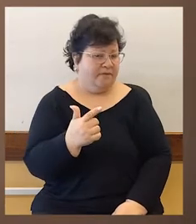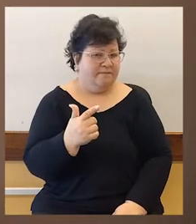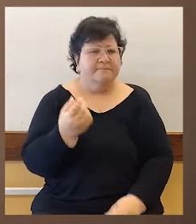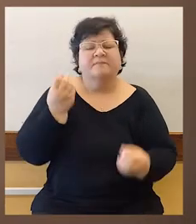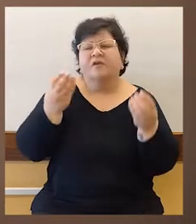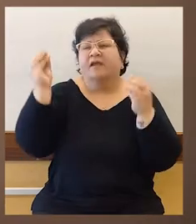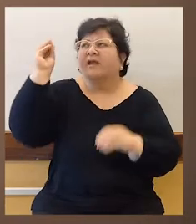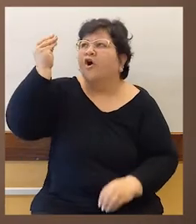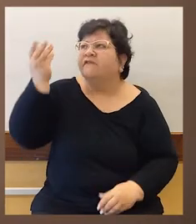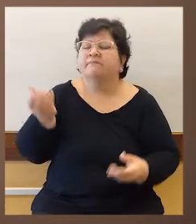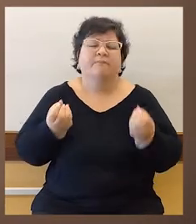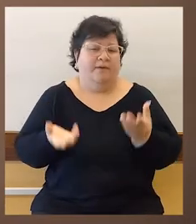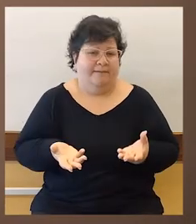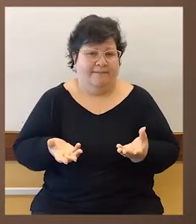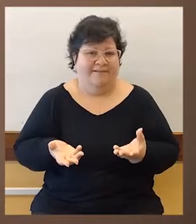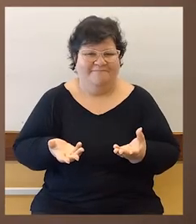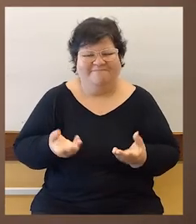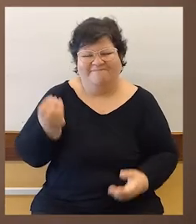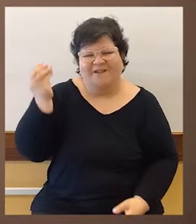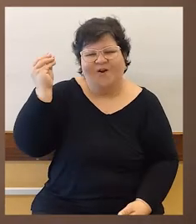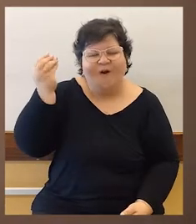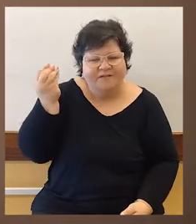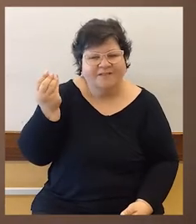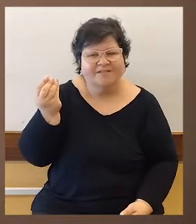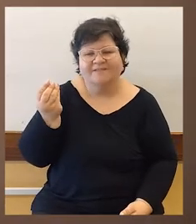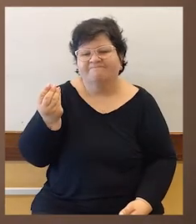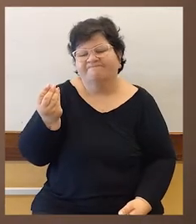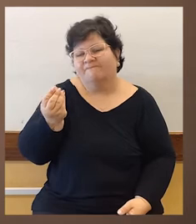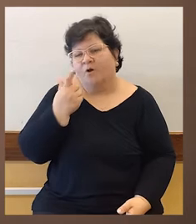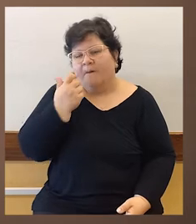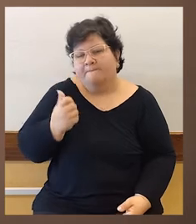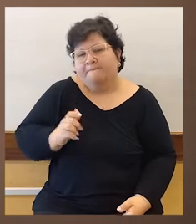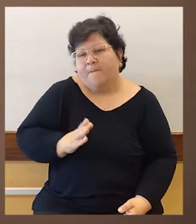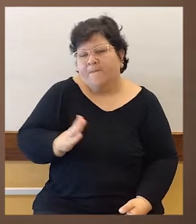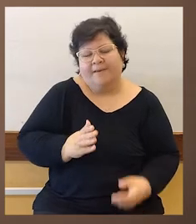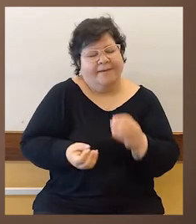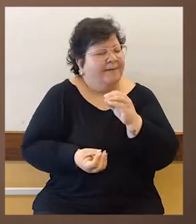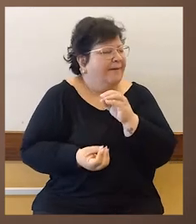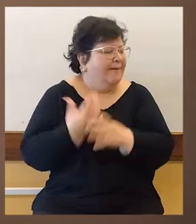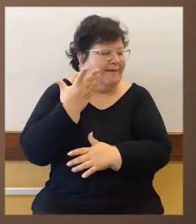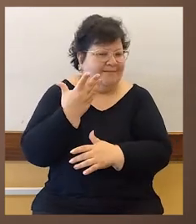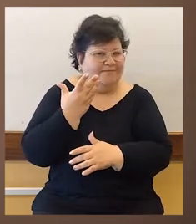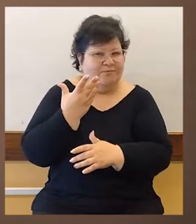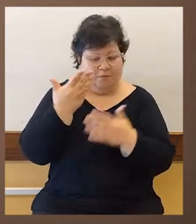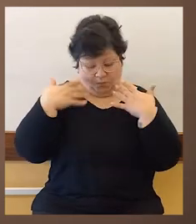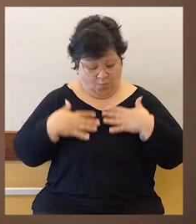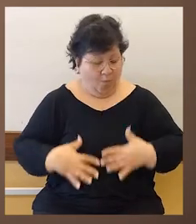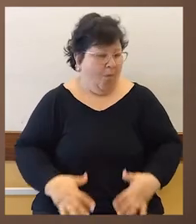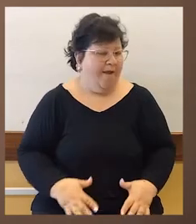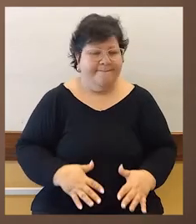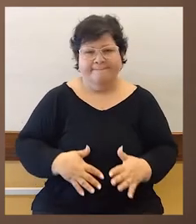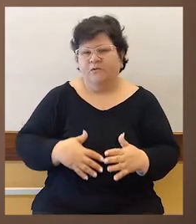en jóvenes? Bueno, porque los jóvenes son sujetos y sujetas totalmente creativos. Su cuerpo está en un